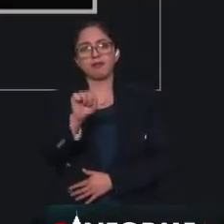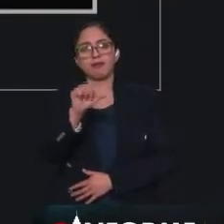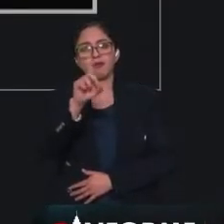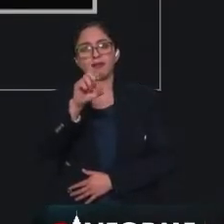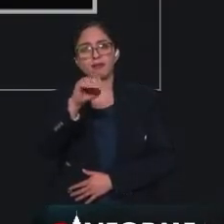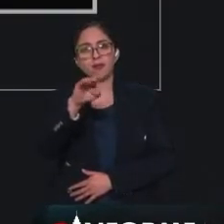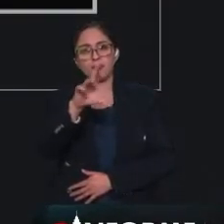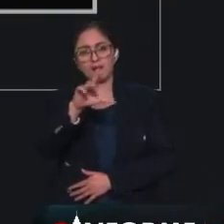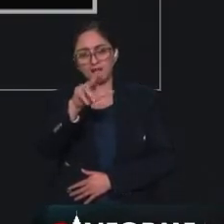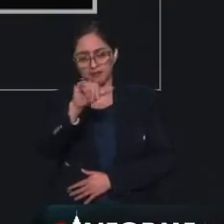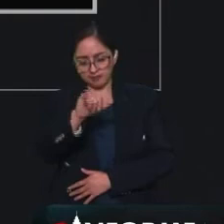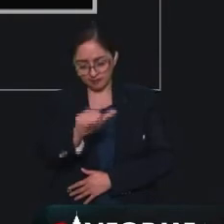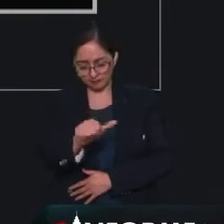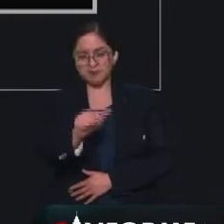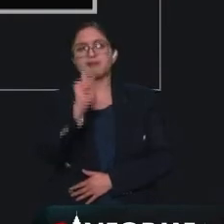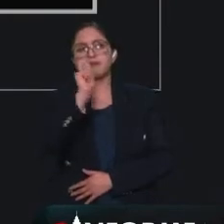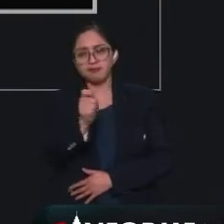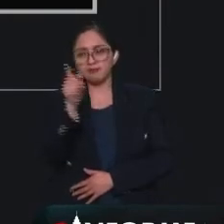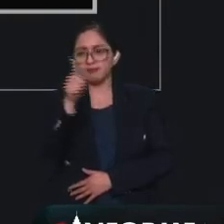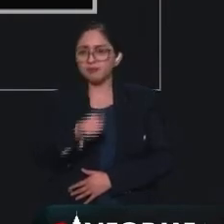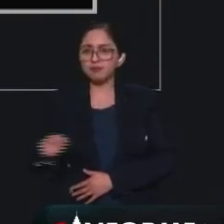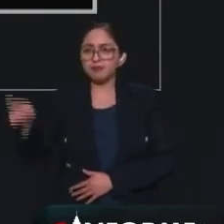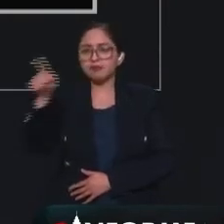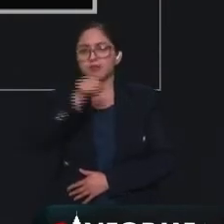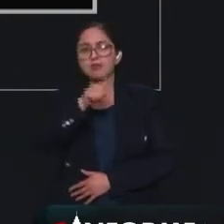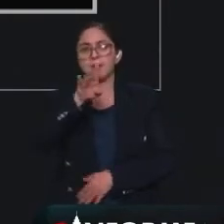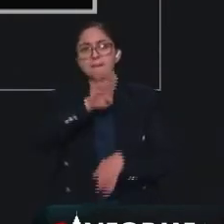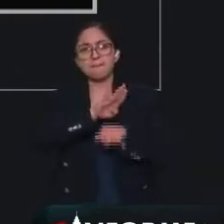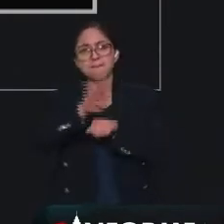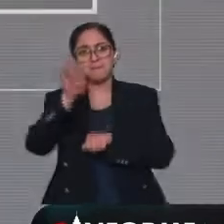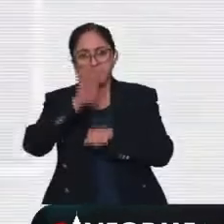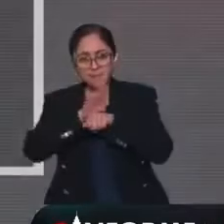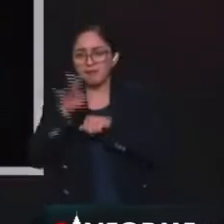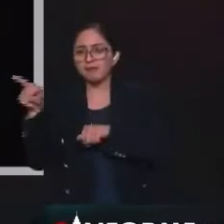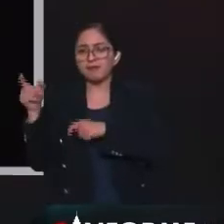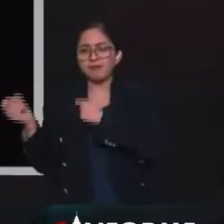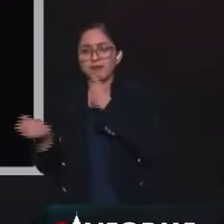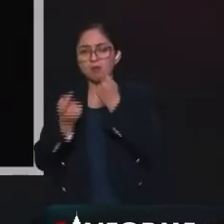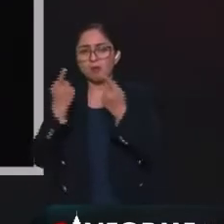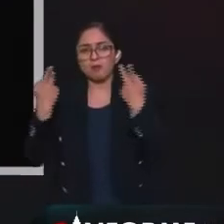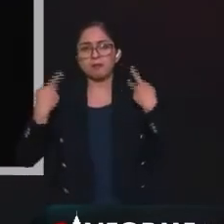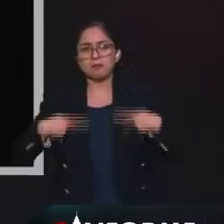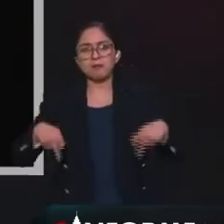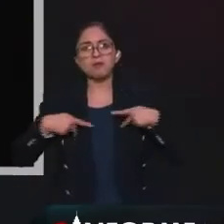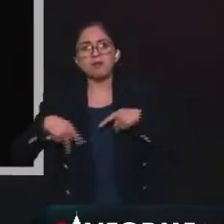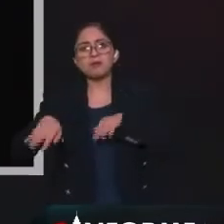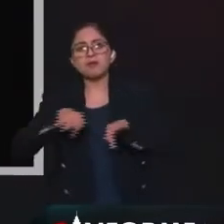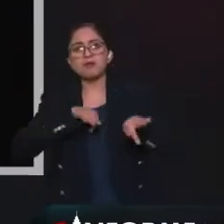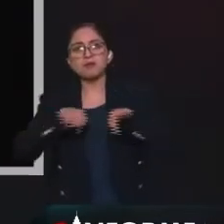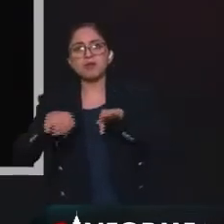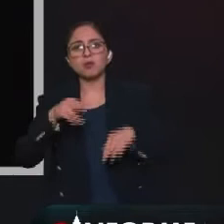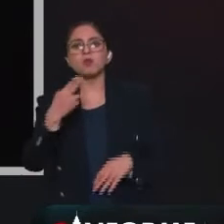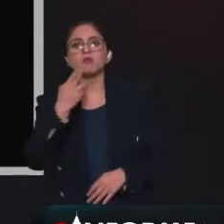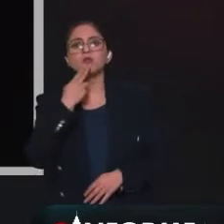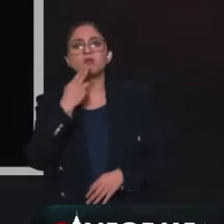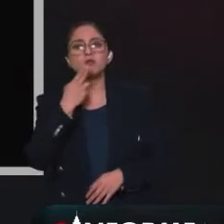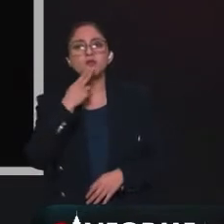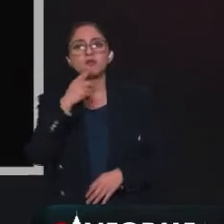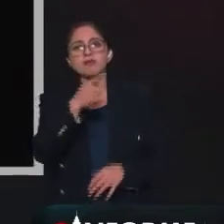cómo muchas movilizaciones en Brasil, en contra del Partido de los Trabajadores, fueron azuzadas a través de las redes sociales,